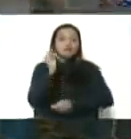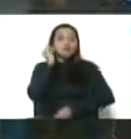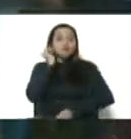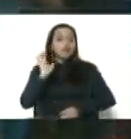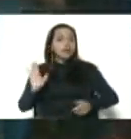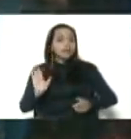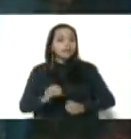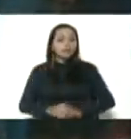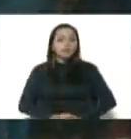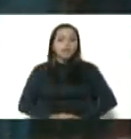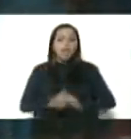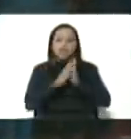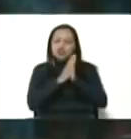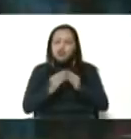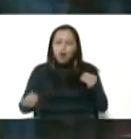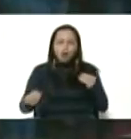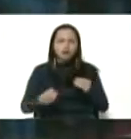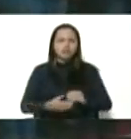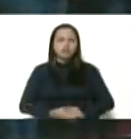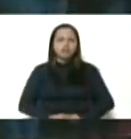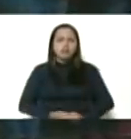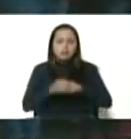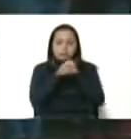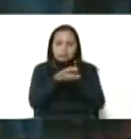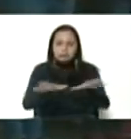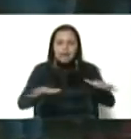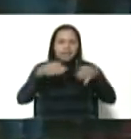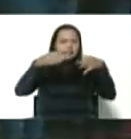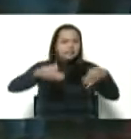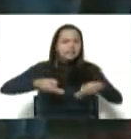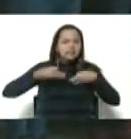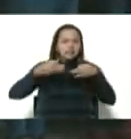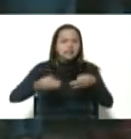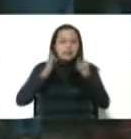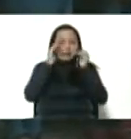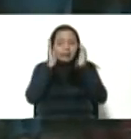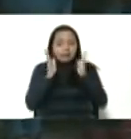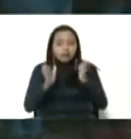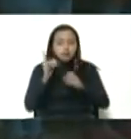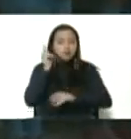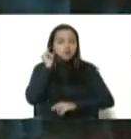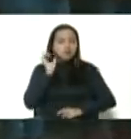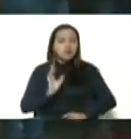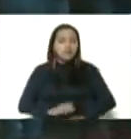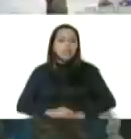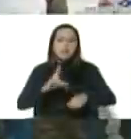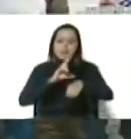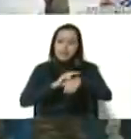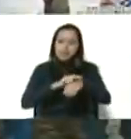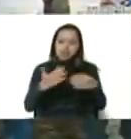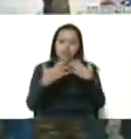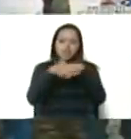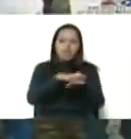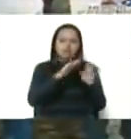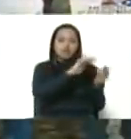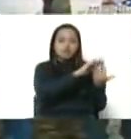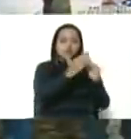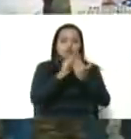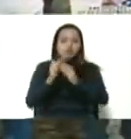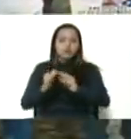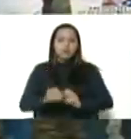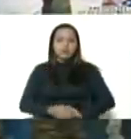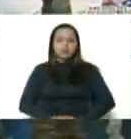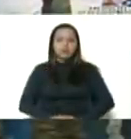de todos los sectores desplegados, siempre ahí, atentos. Y nuestros médicos integrales comunitarios